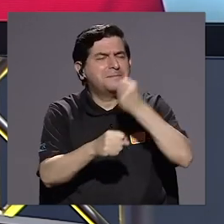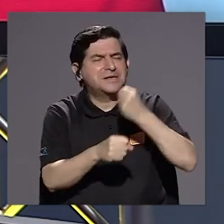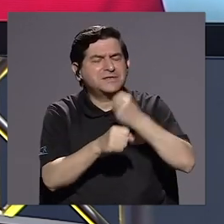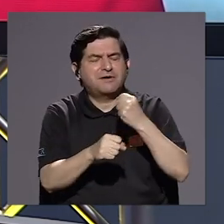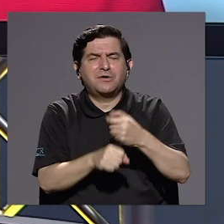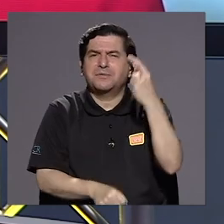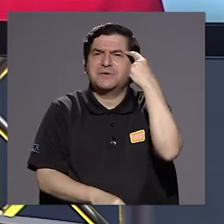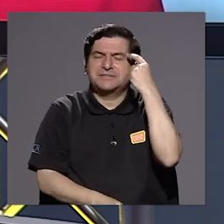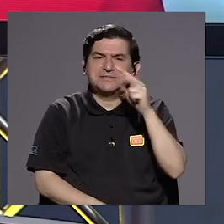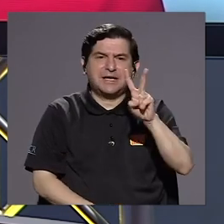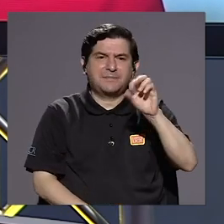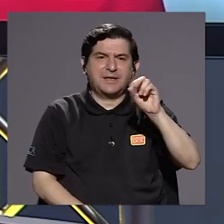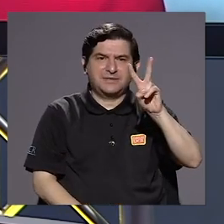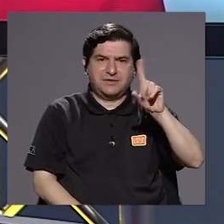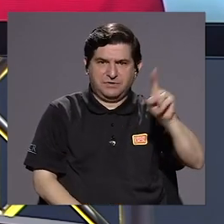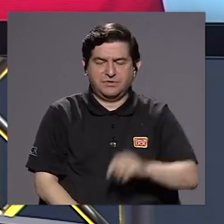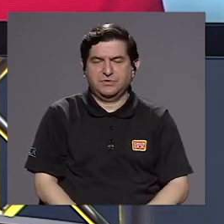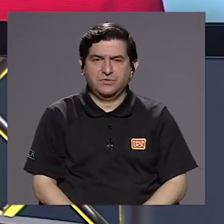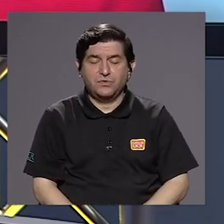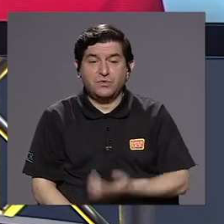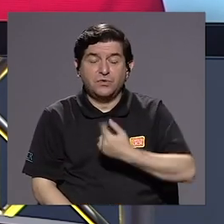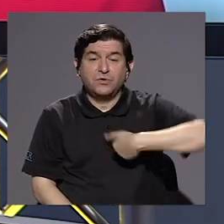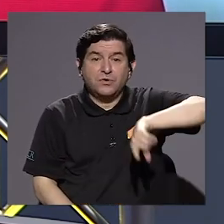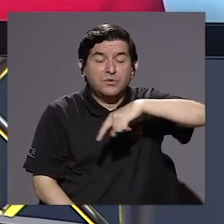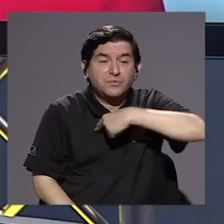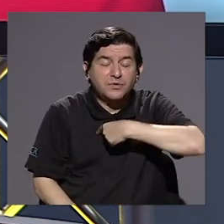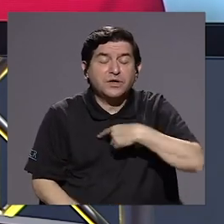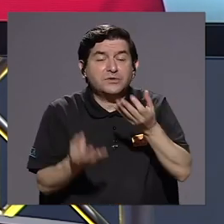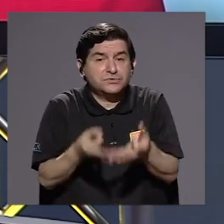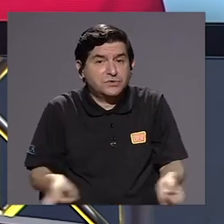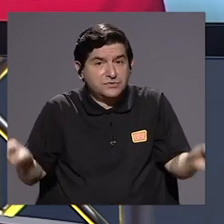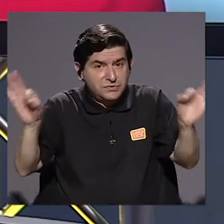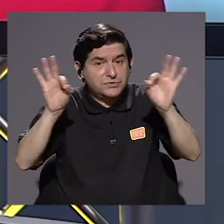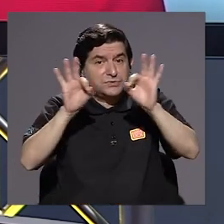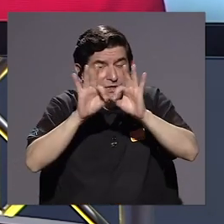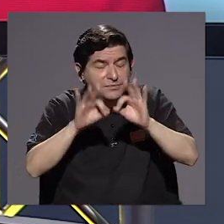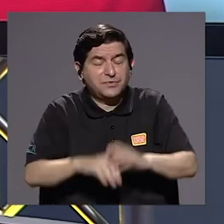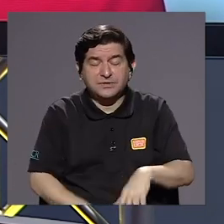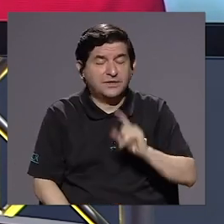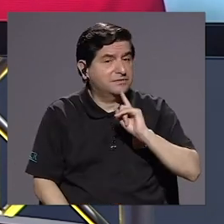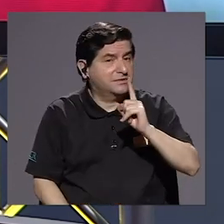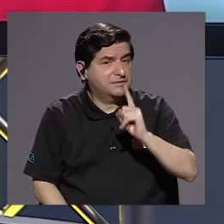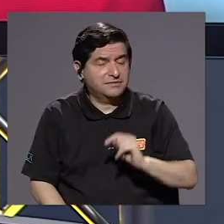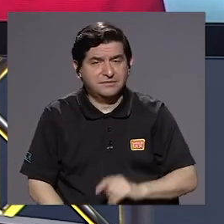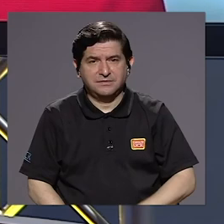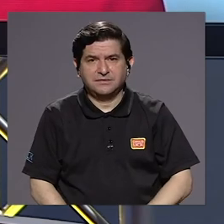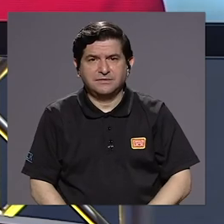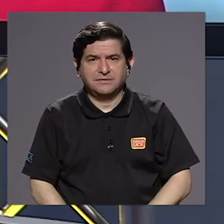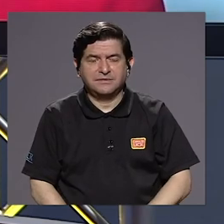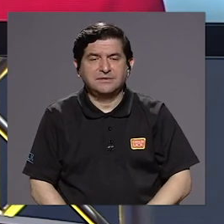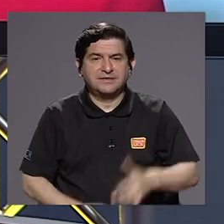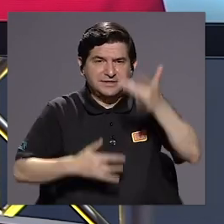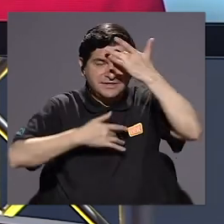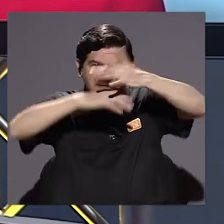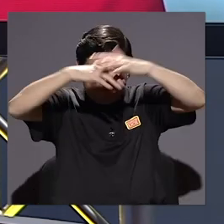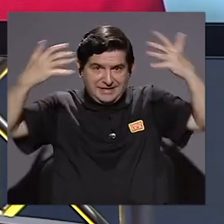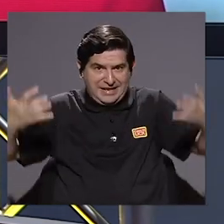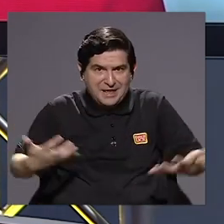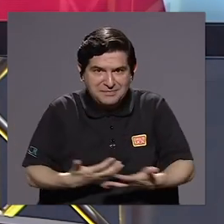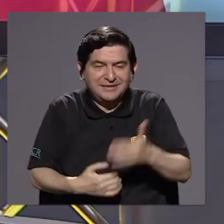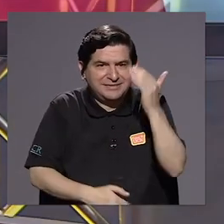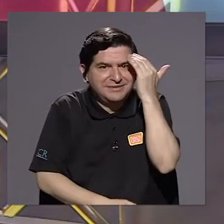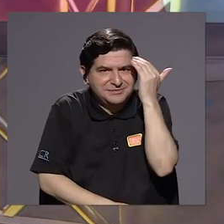2021. Ya nosotros también vamos a tener... Porque hay algo importante que no hemos comentado. El tema de la pandemia, ¿verdad?